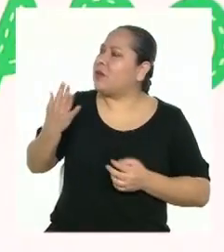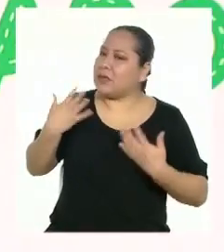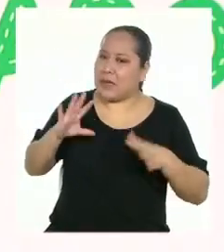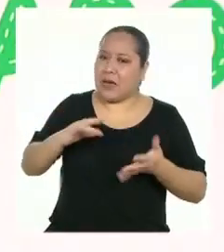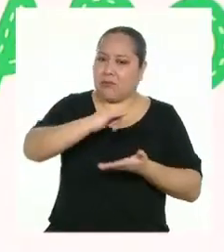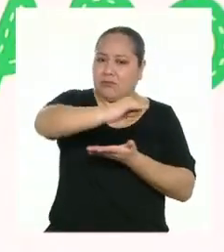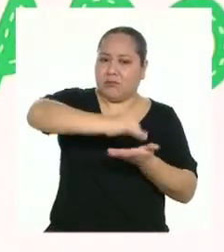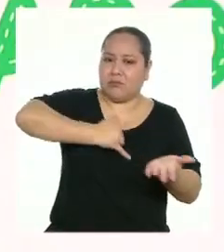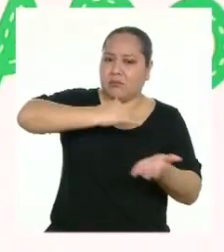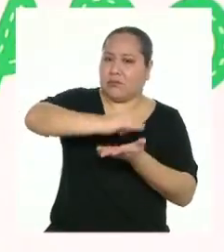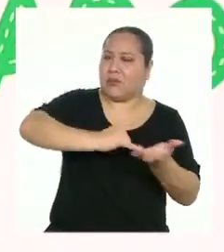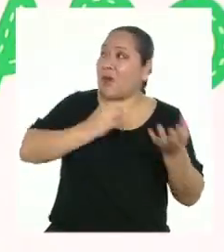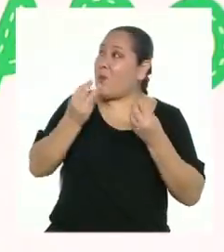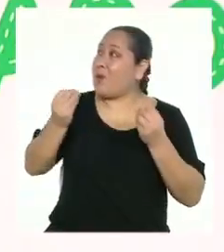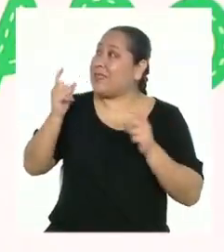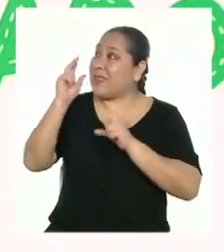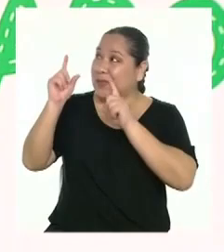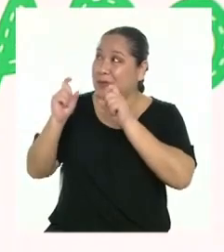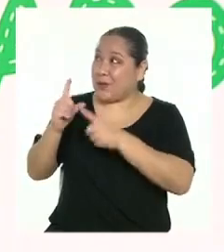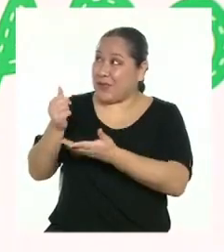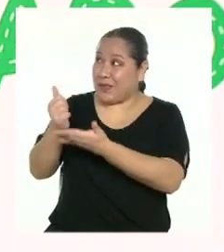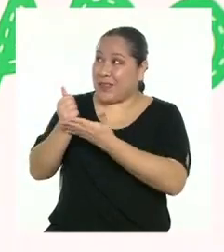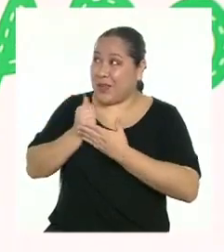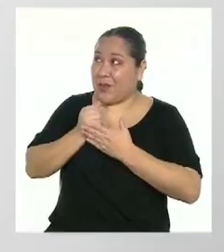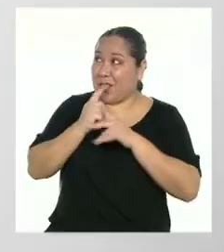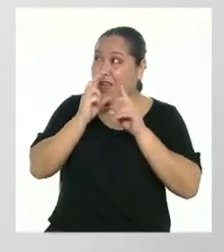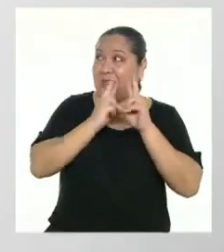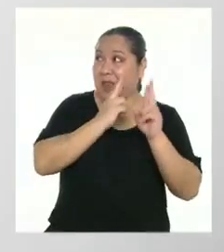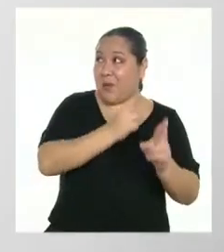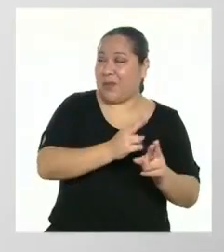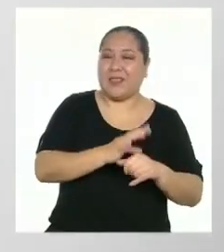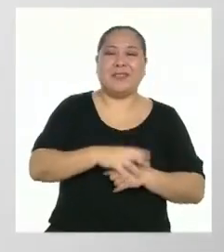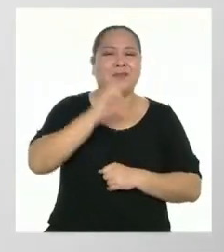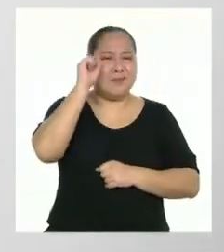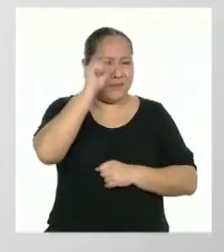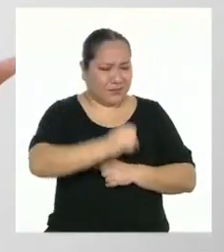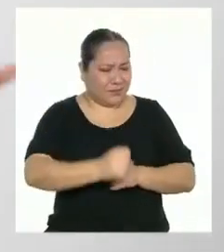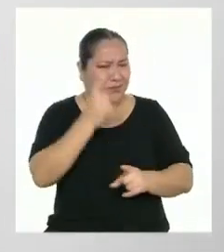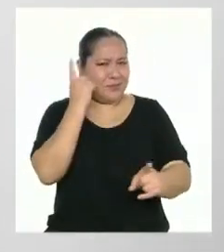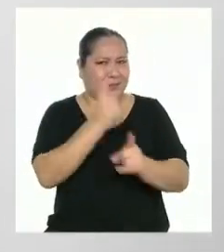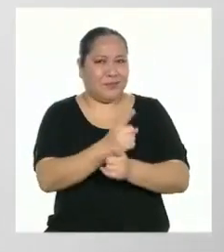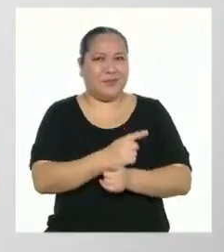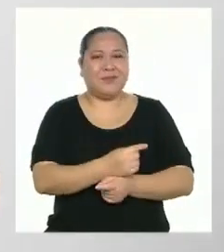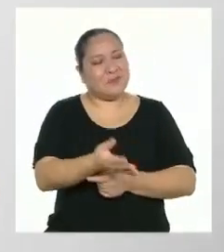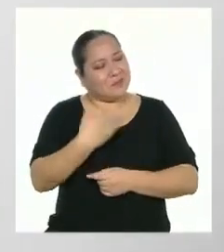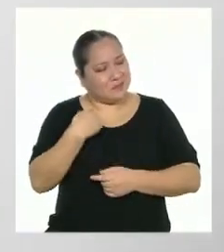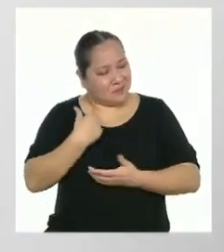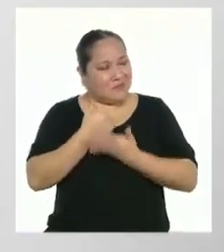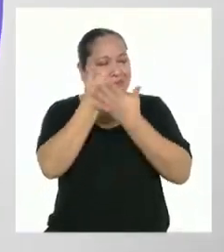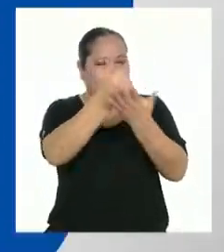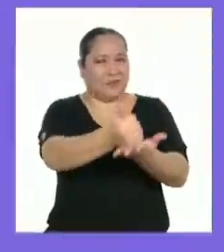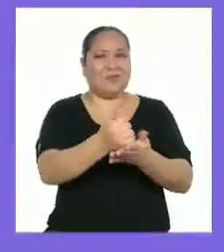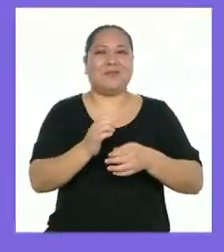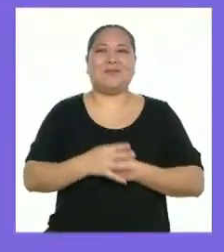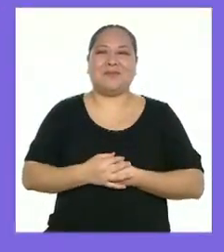han llegado varias preguntas. ¿Nos acompaña a resolverlas? Claro que sí. Cuenta conmigo.